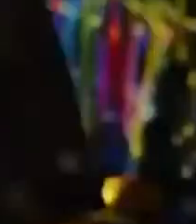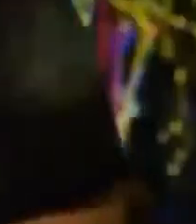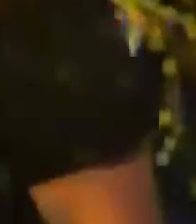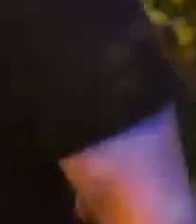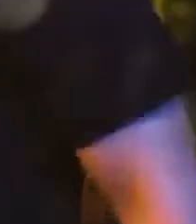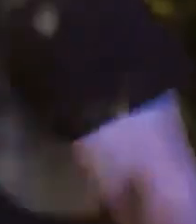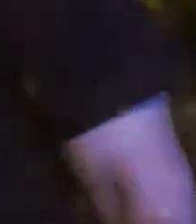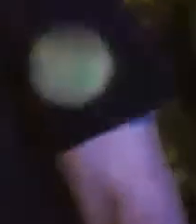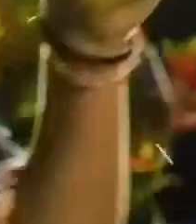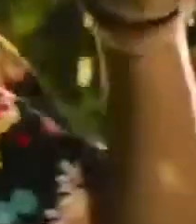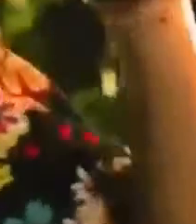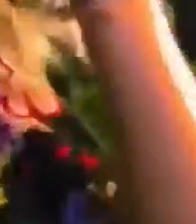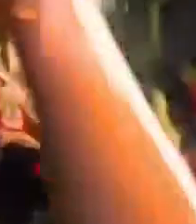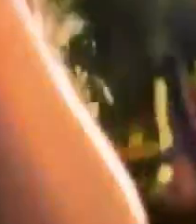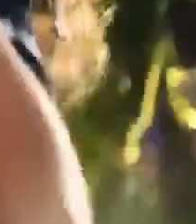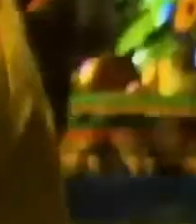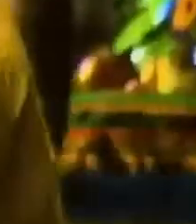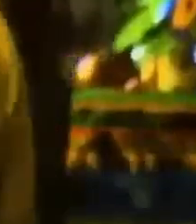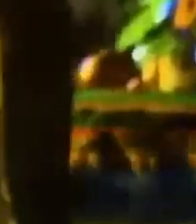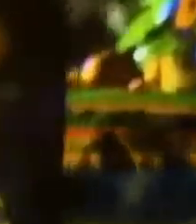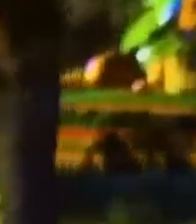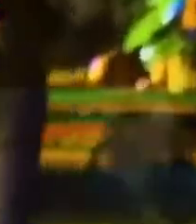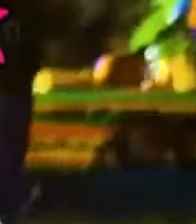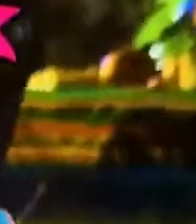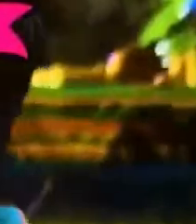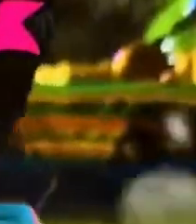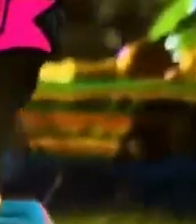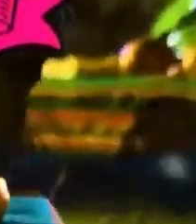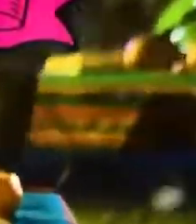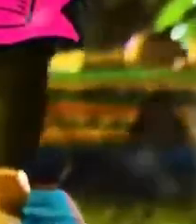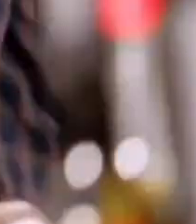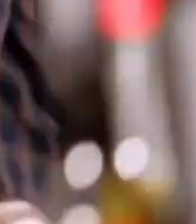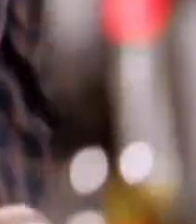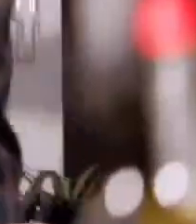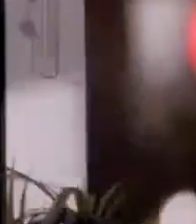Los peruanos Tenemos sabor Sabor de oro